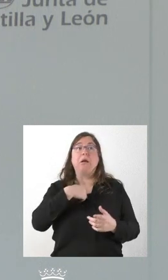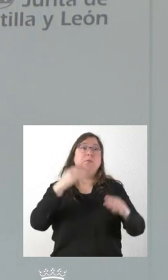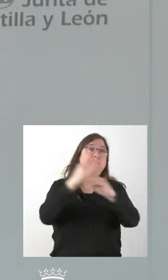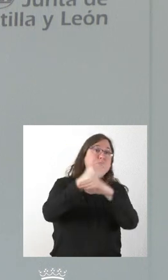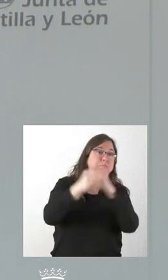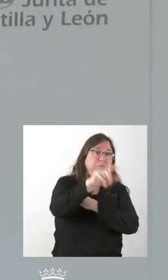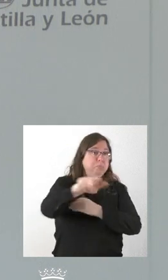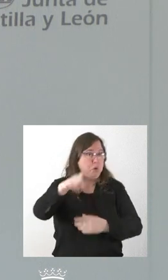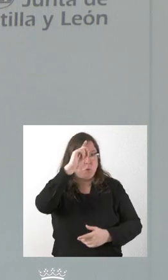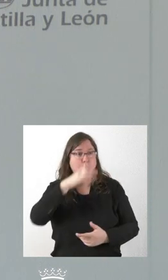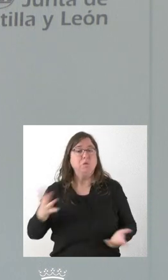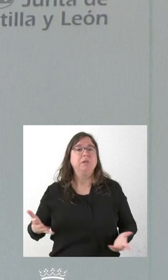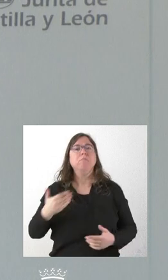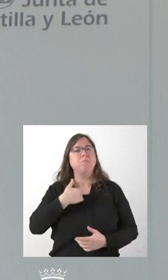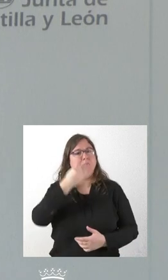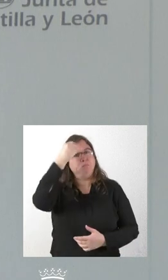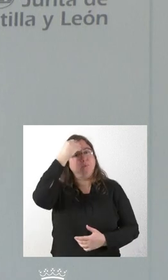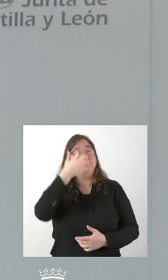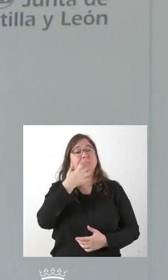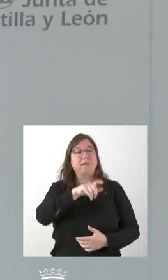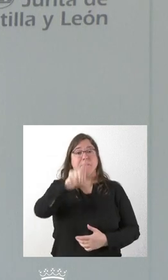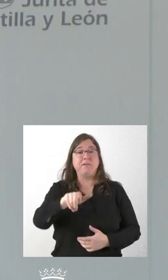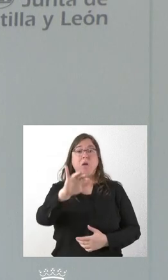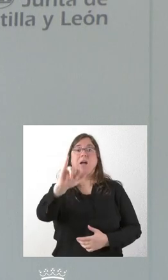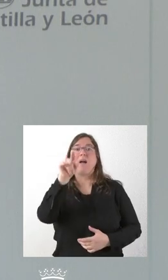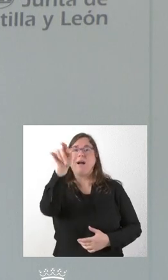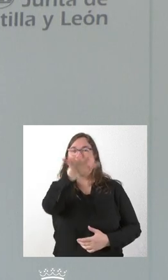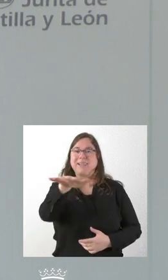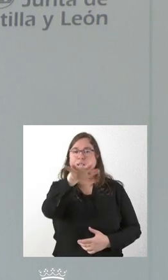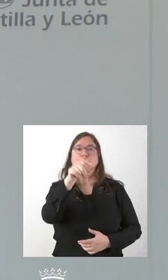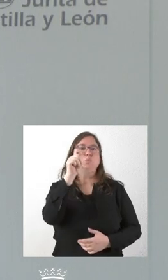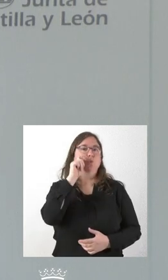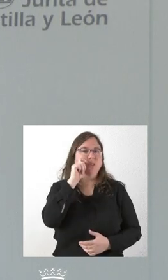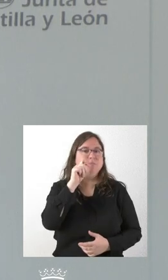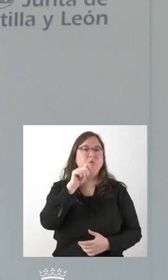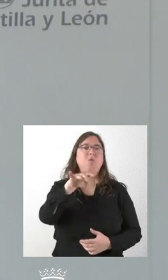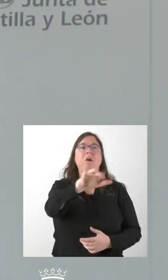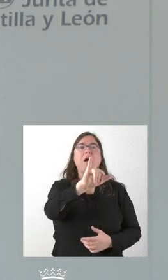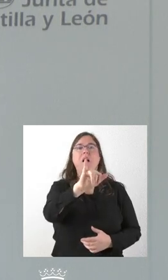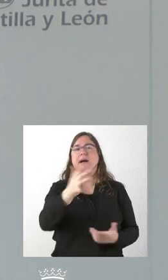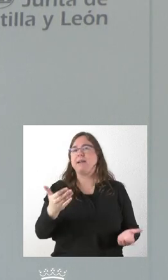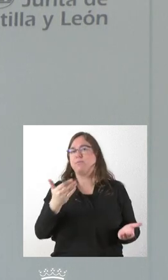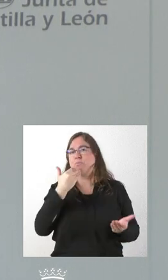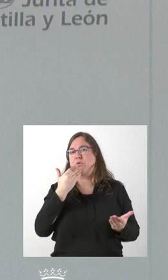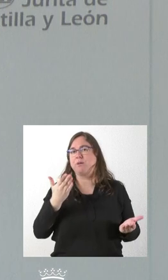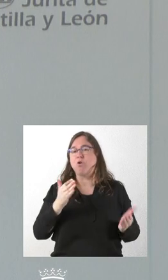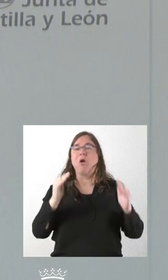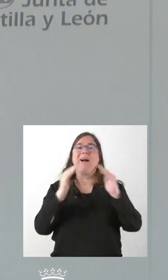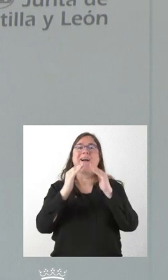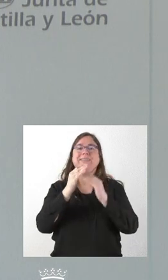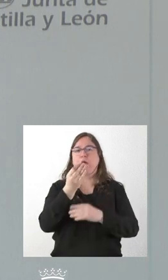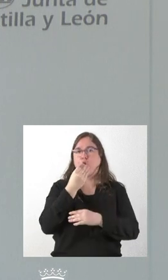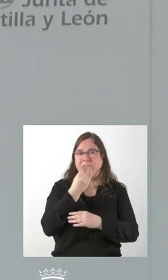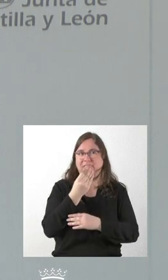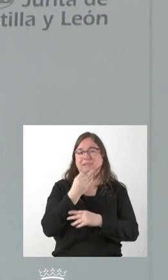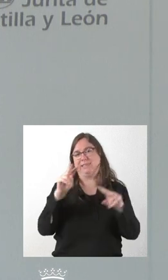pero me da la impresión a mí que las personas que tienen allí alojamientos turísticos, que tienen quizá casas de comidas, que